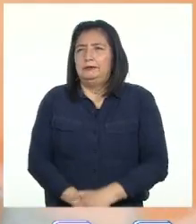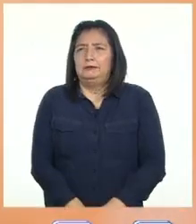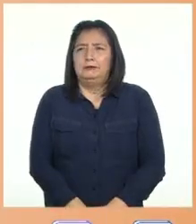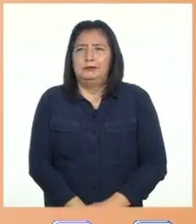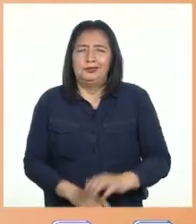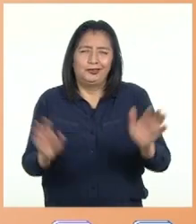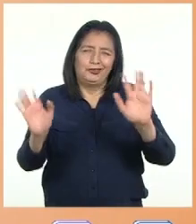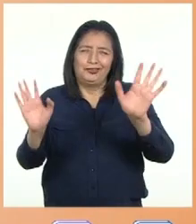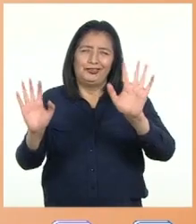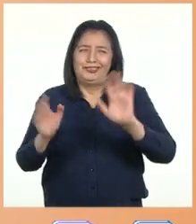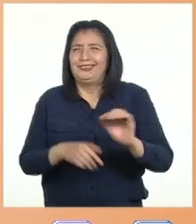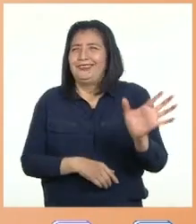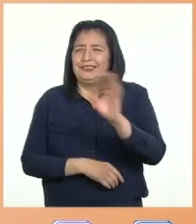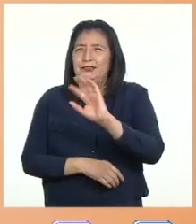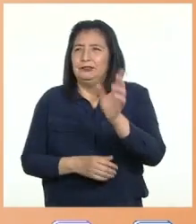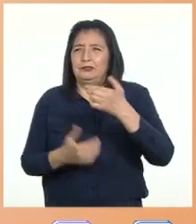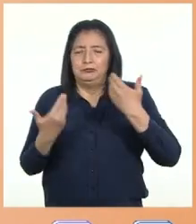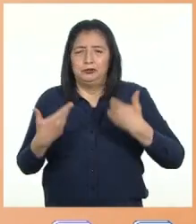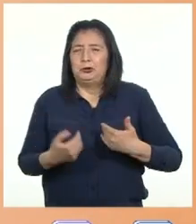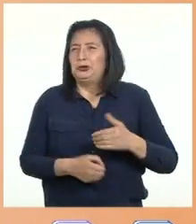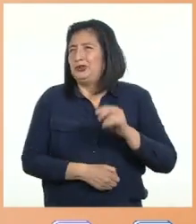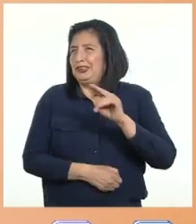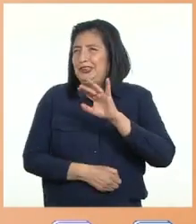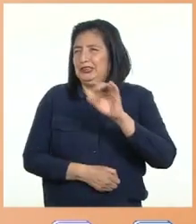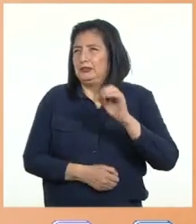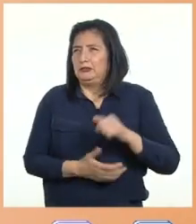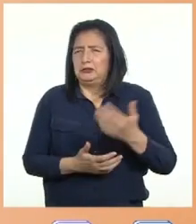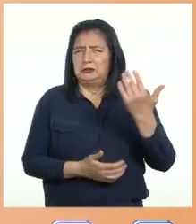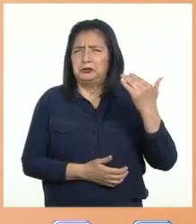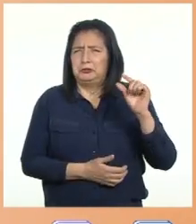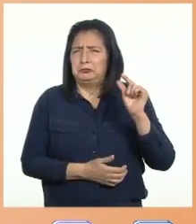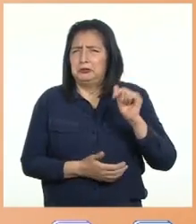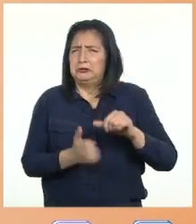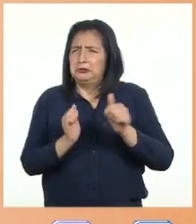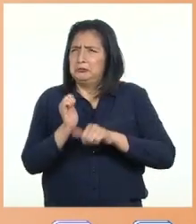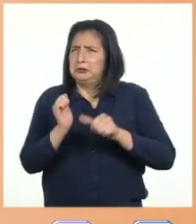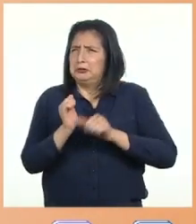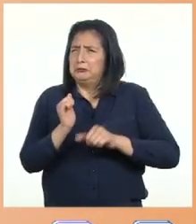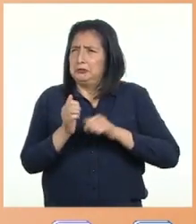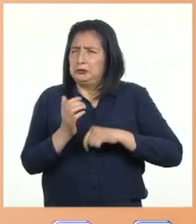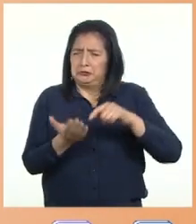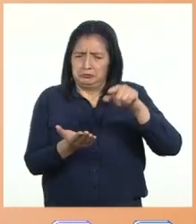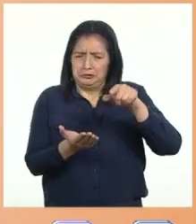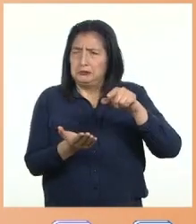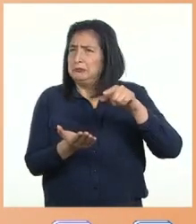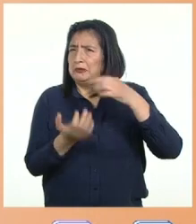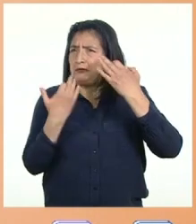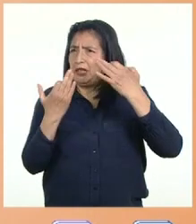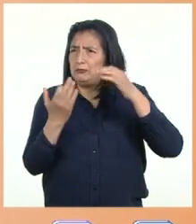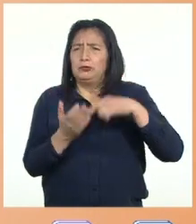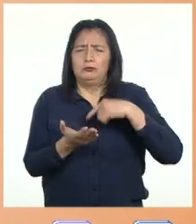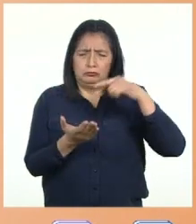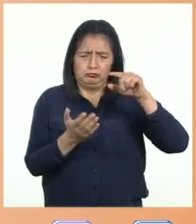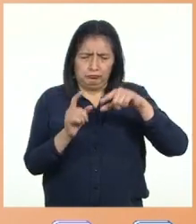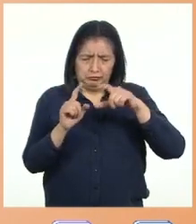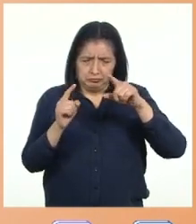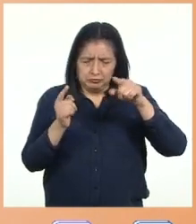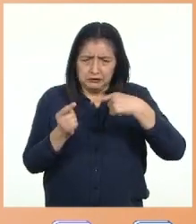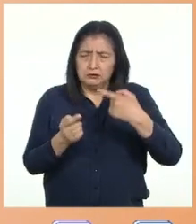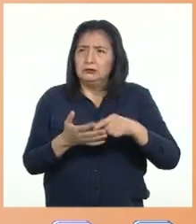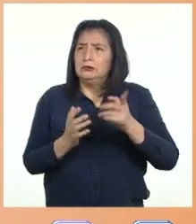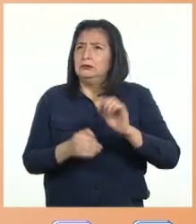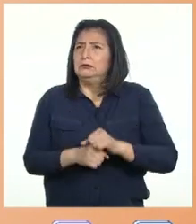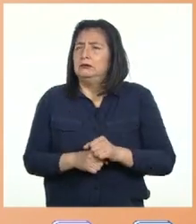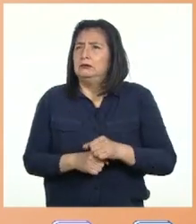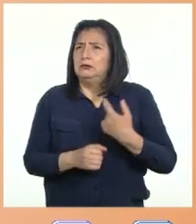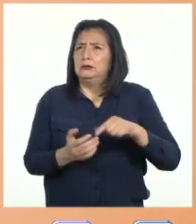Hola a todas y a todos, me llamo Nicole Hace poco a mi hermana le llegó un mensaje por Facebook Que decía que había un té